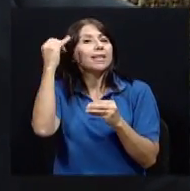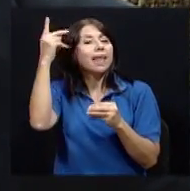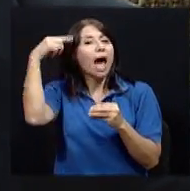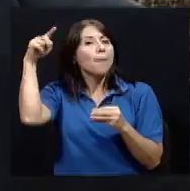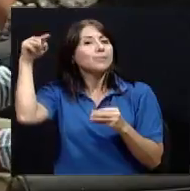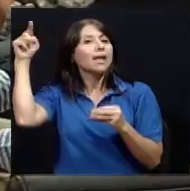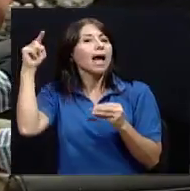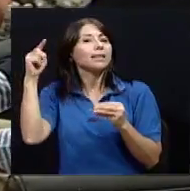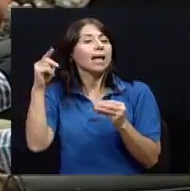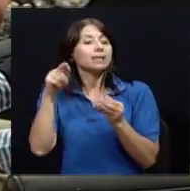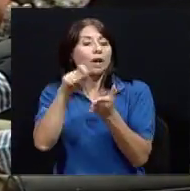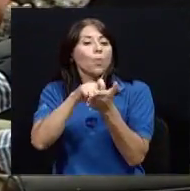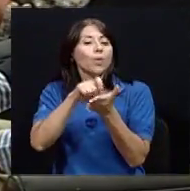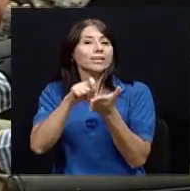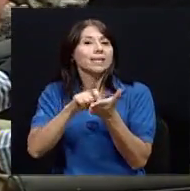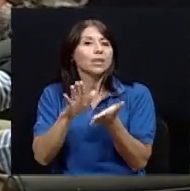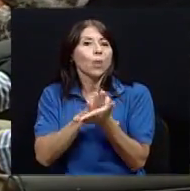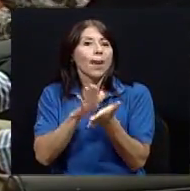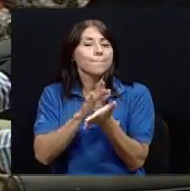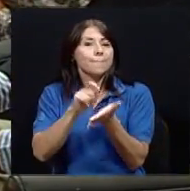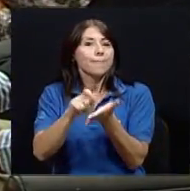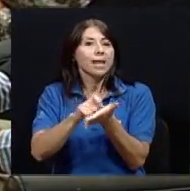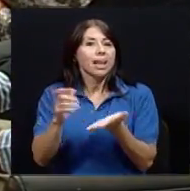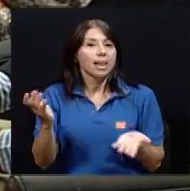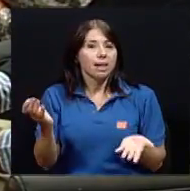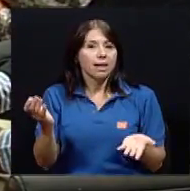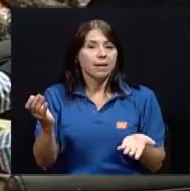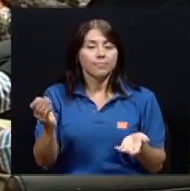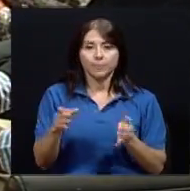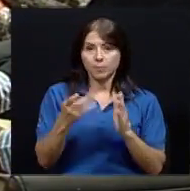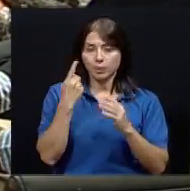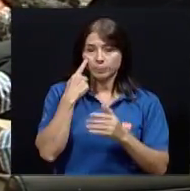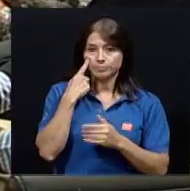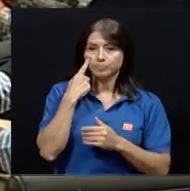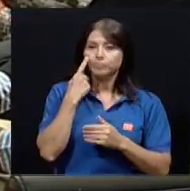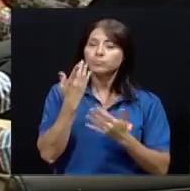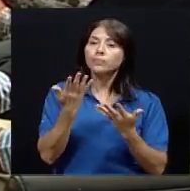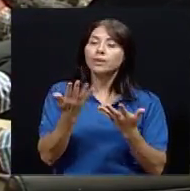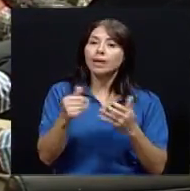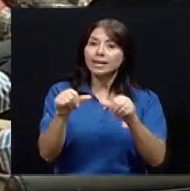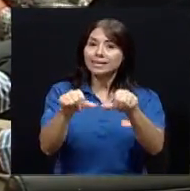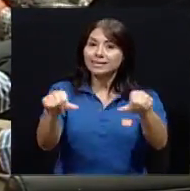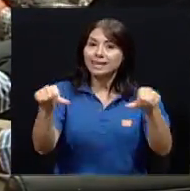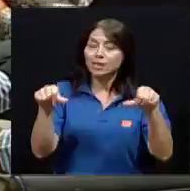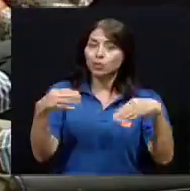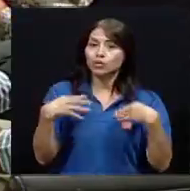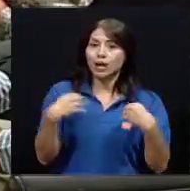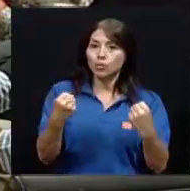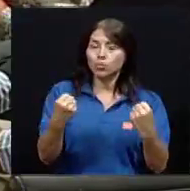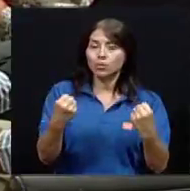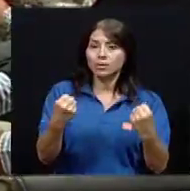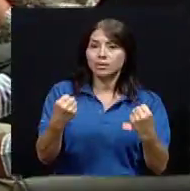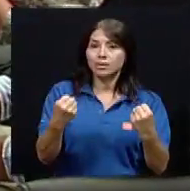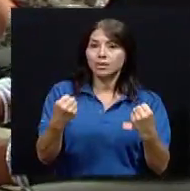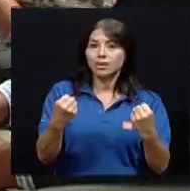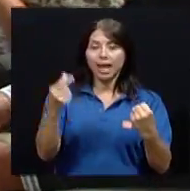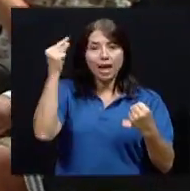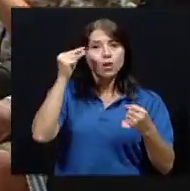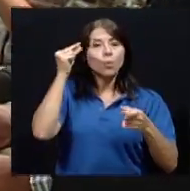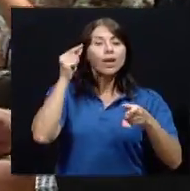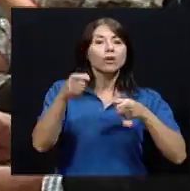A ver, este, digamos que sobre el sector salud el gobierno tiene un mayor control, ¿verdad?, porque,